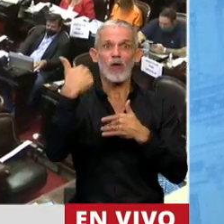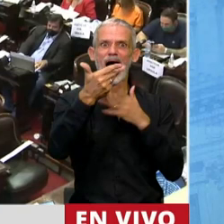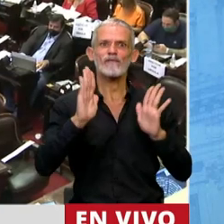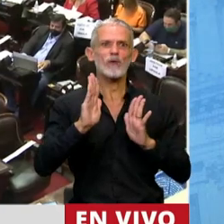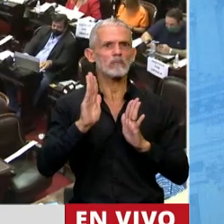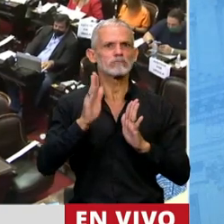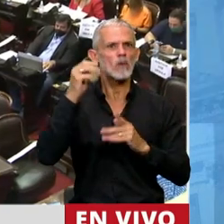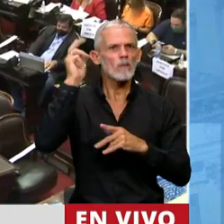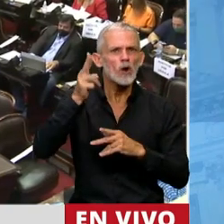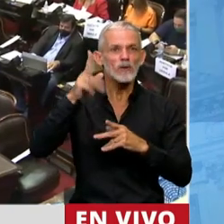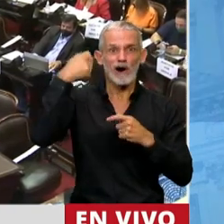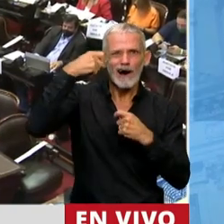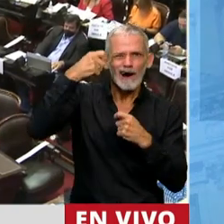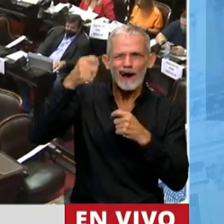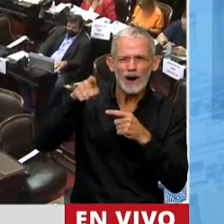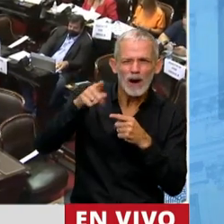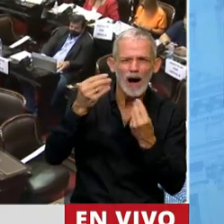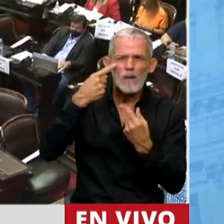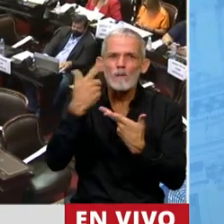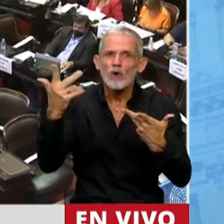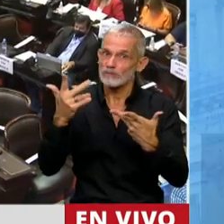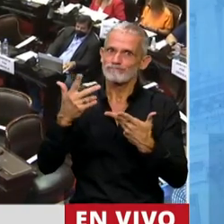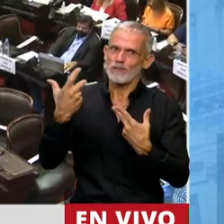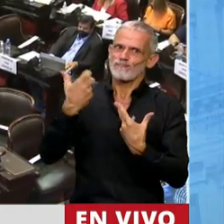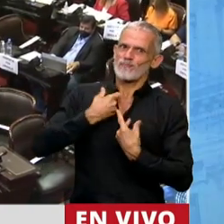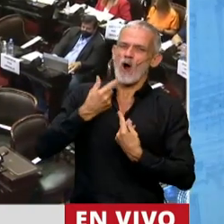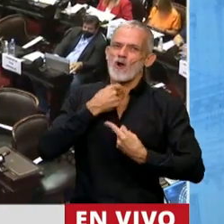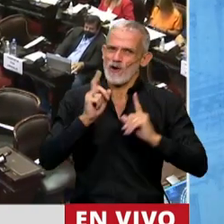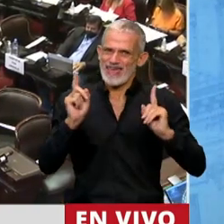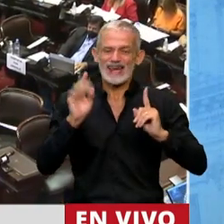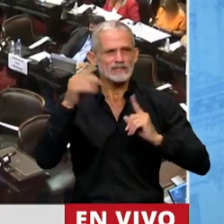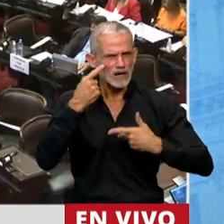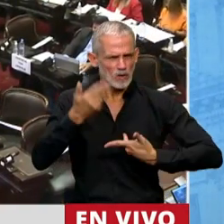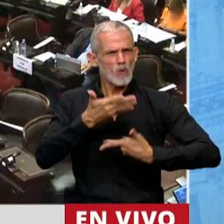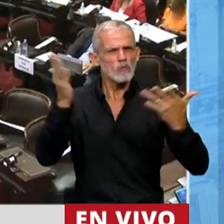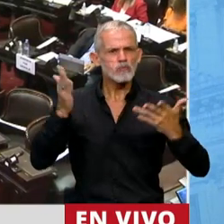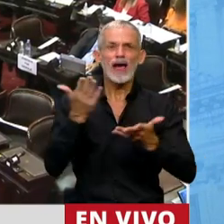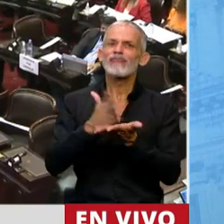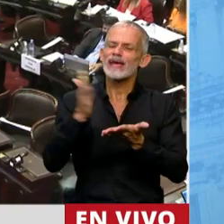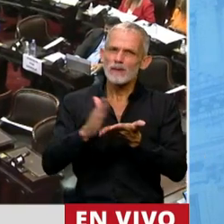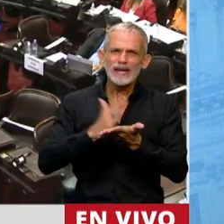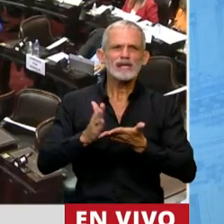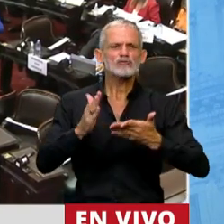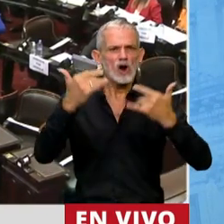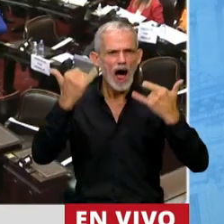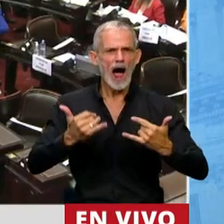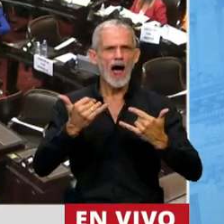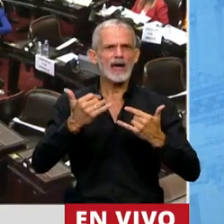podemos con una camarita mostrar la que se ocurre. Así que manifestar la discriminación positiva que